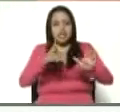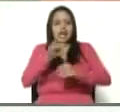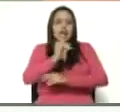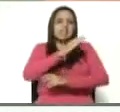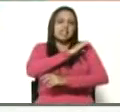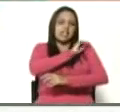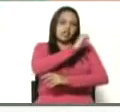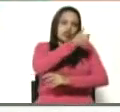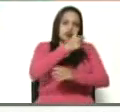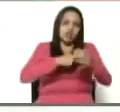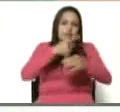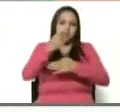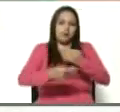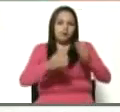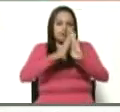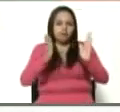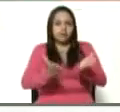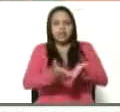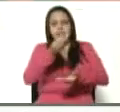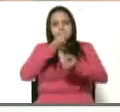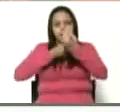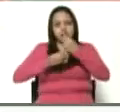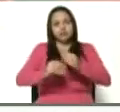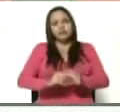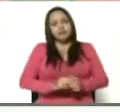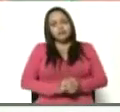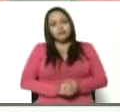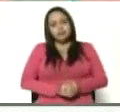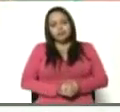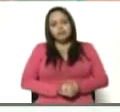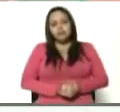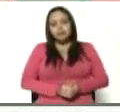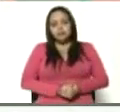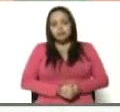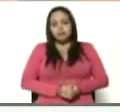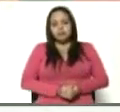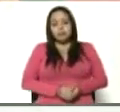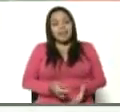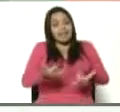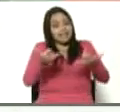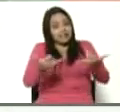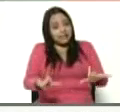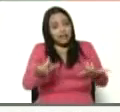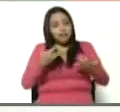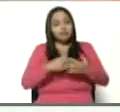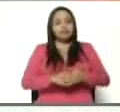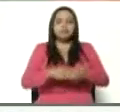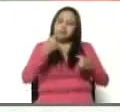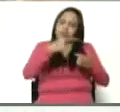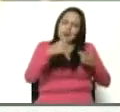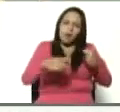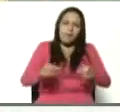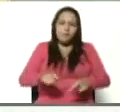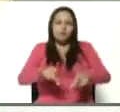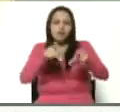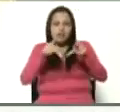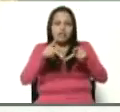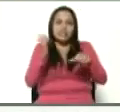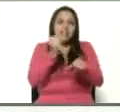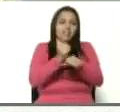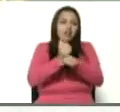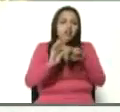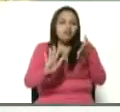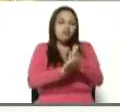ejecutivo del Programa Mundial de Alimentos. Ya en varias oportunidades fue el canciller,